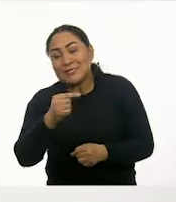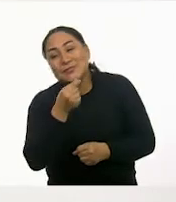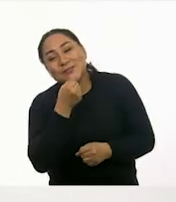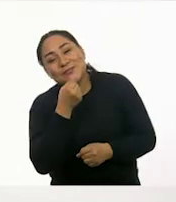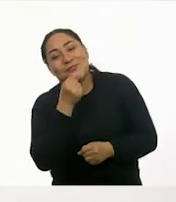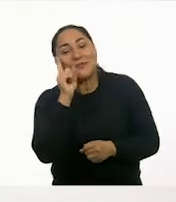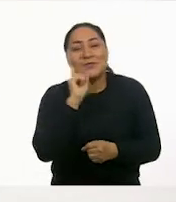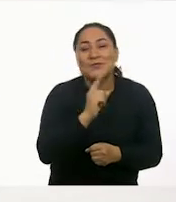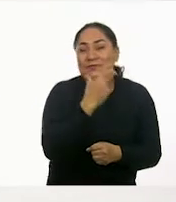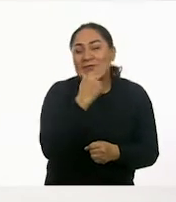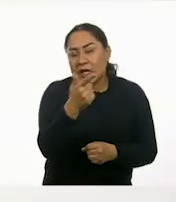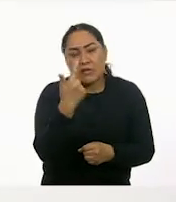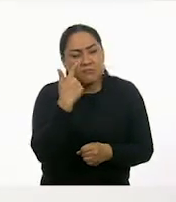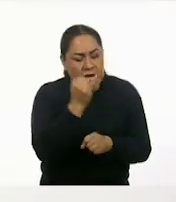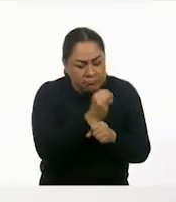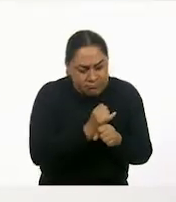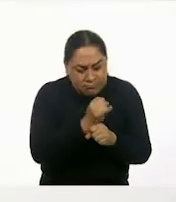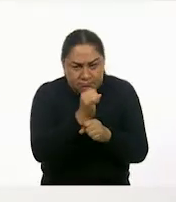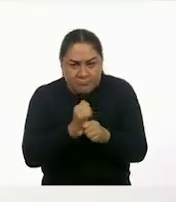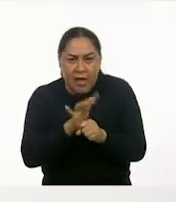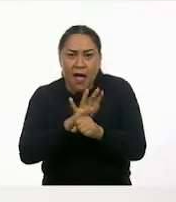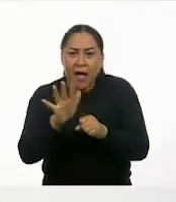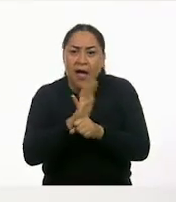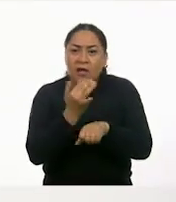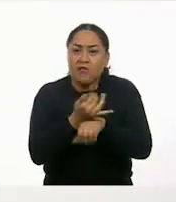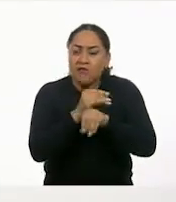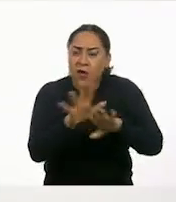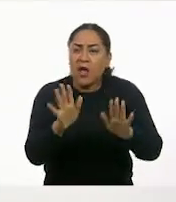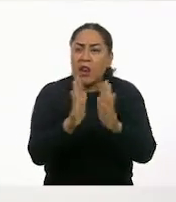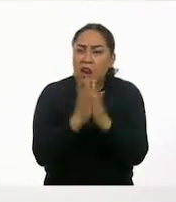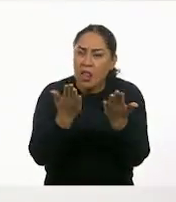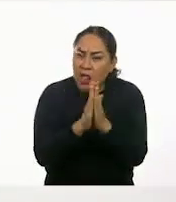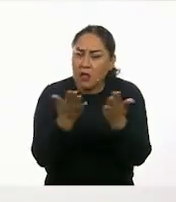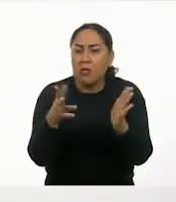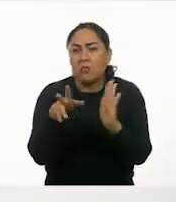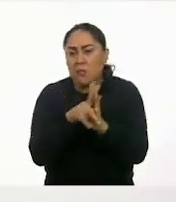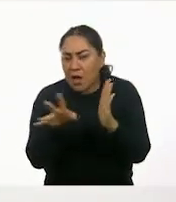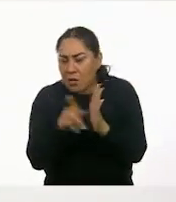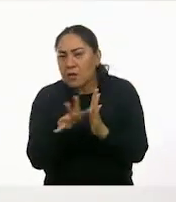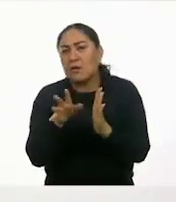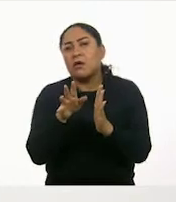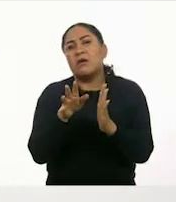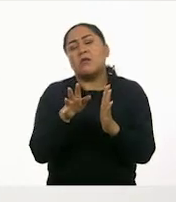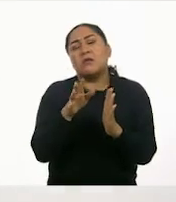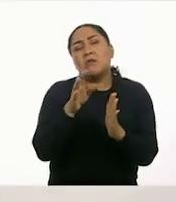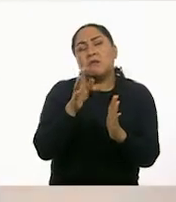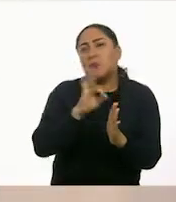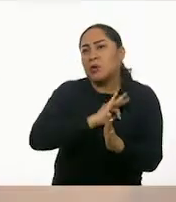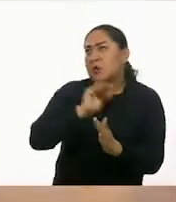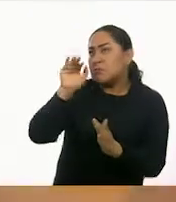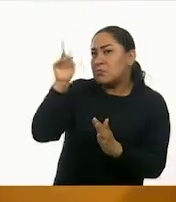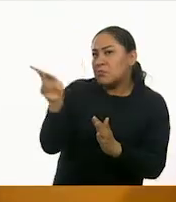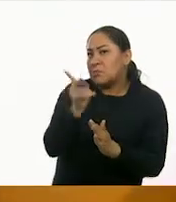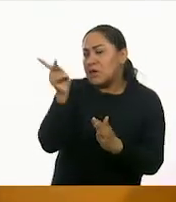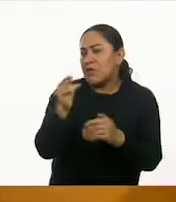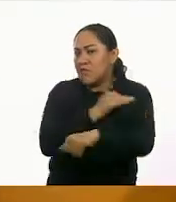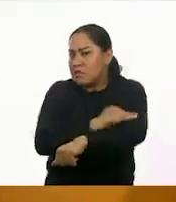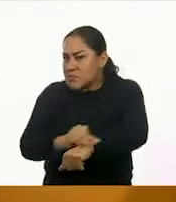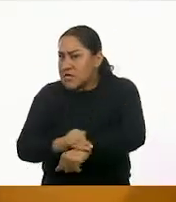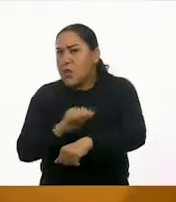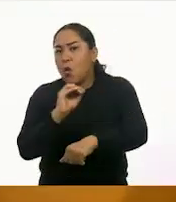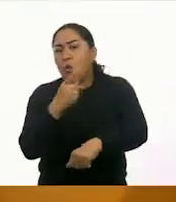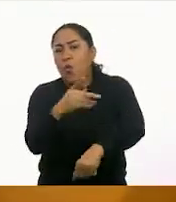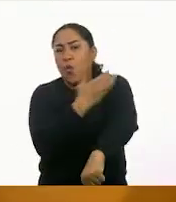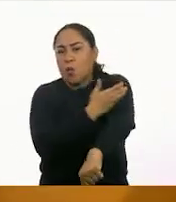información en libros, periódicos, folletos, preguntándole a alguien de su familia si pueden compartir con sus compañeros o sus